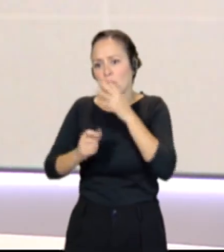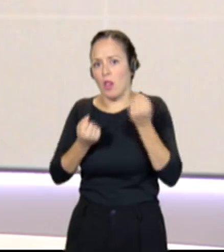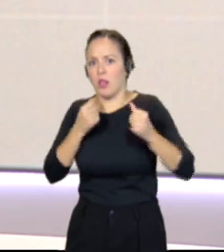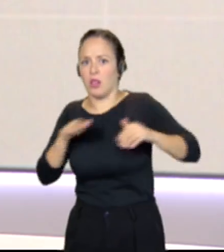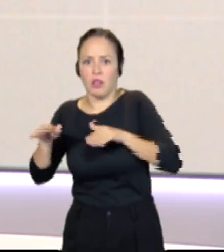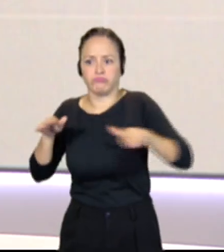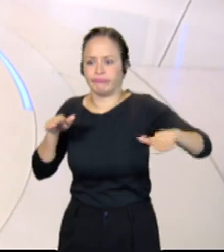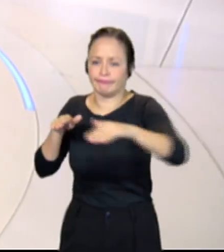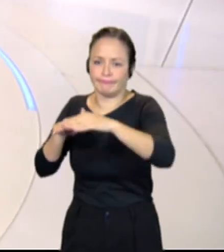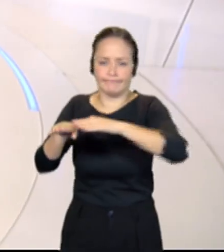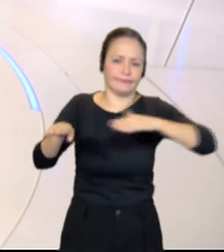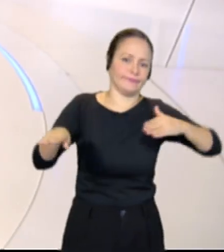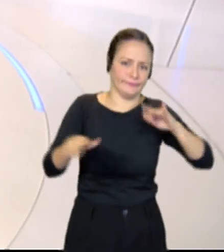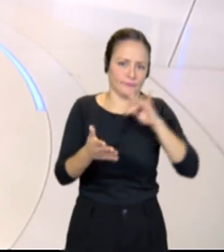ciudad.